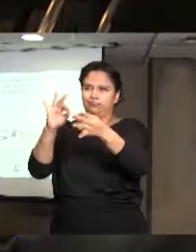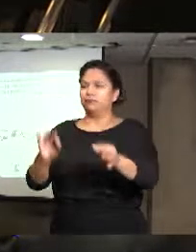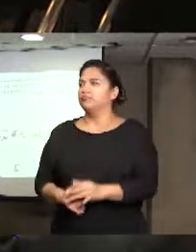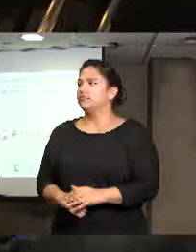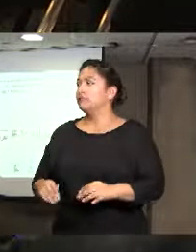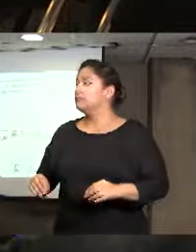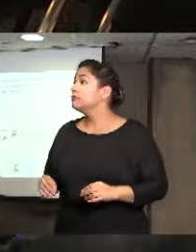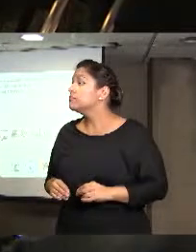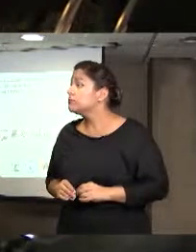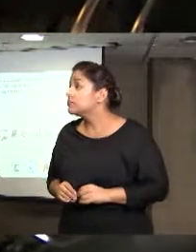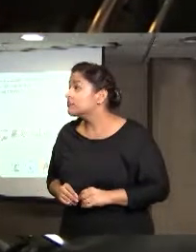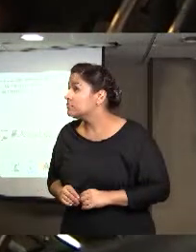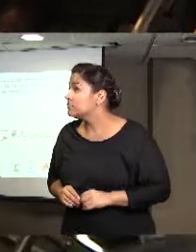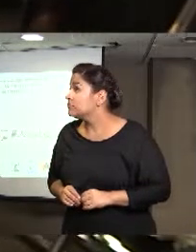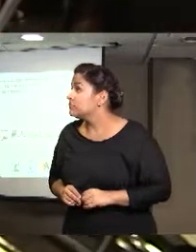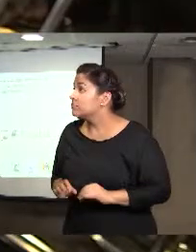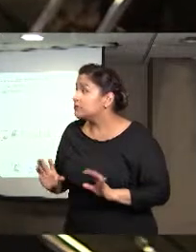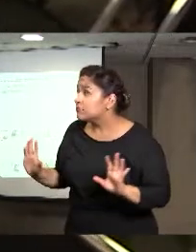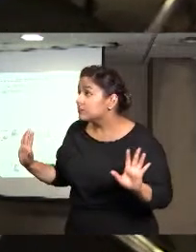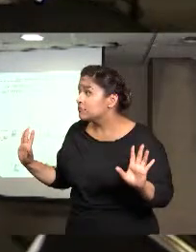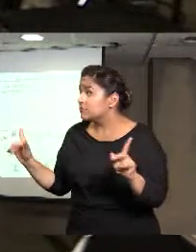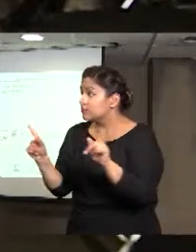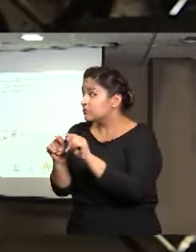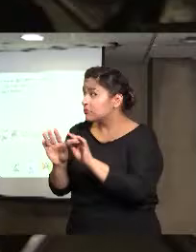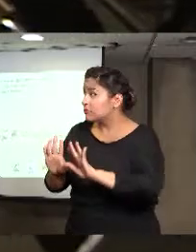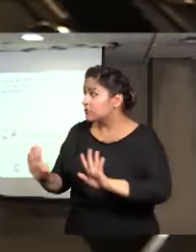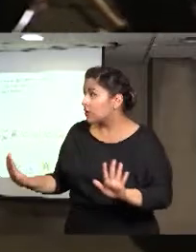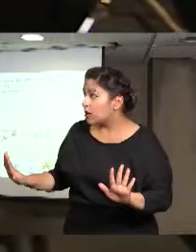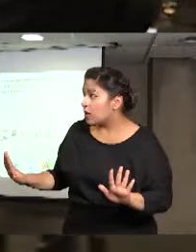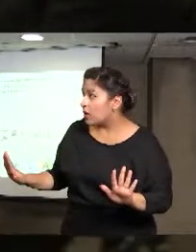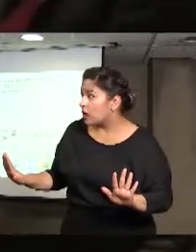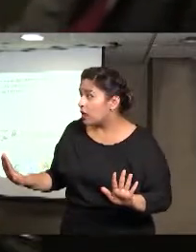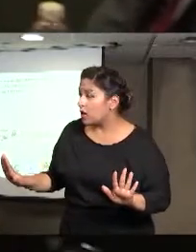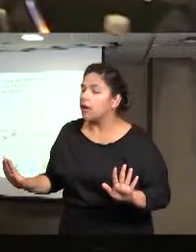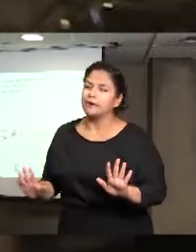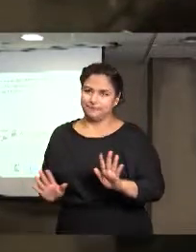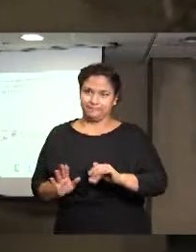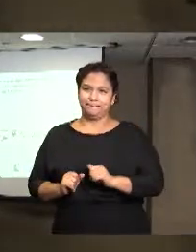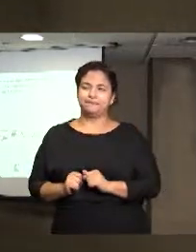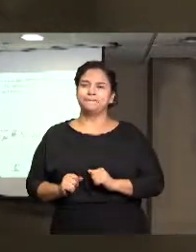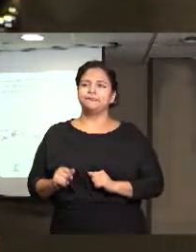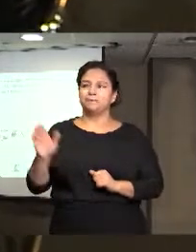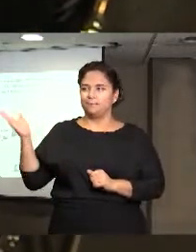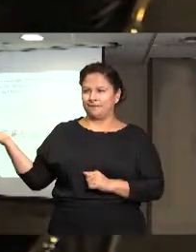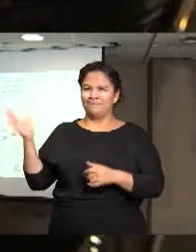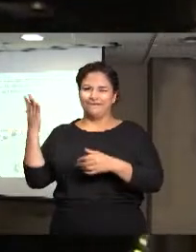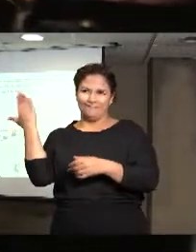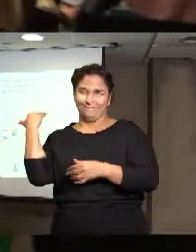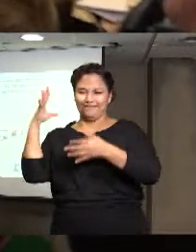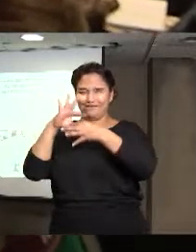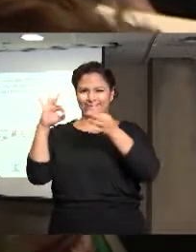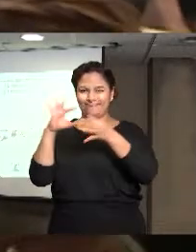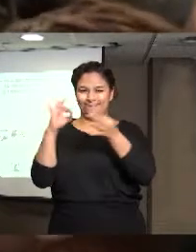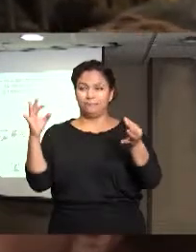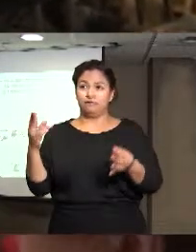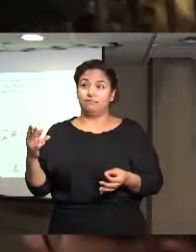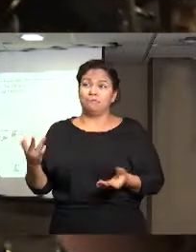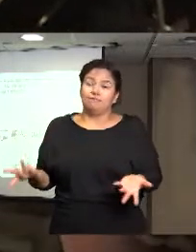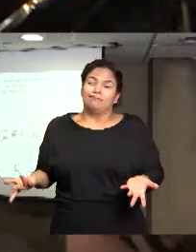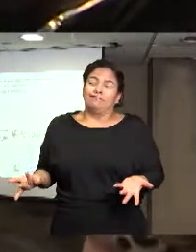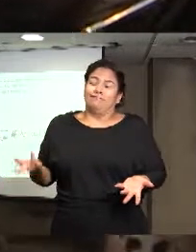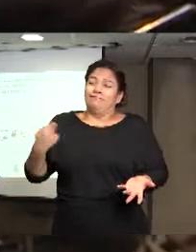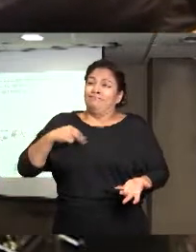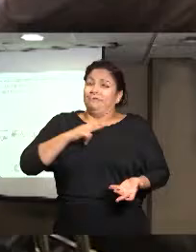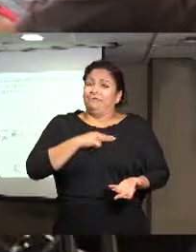Sobre el tema, diagnóstico, cifras. Sí, no, como dice, desafortunadamente no tenemos todas las